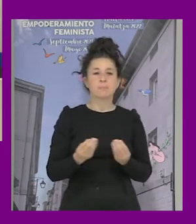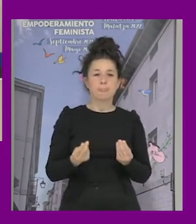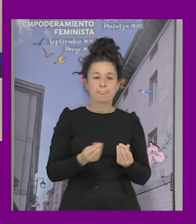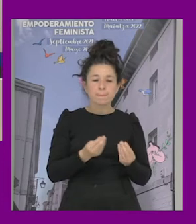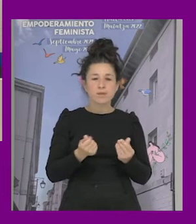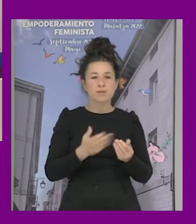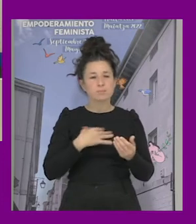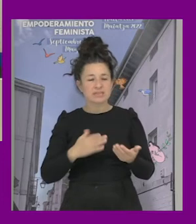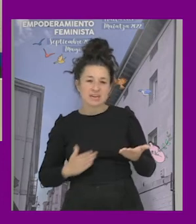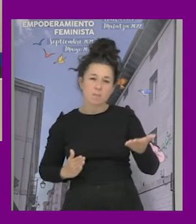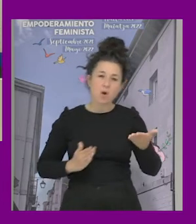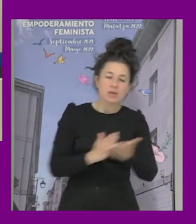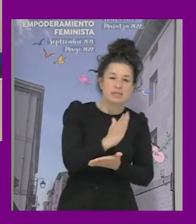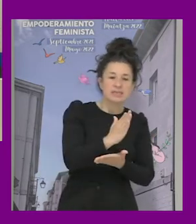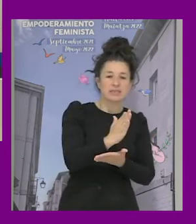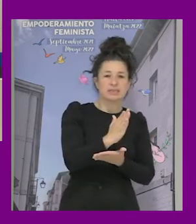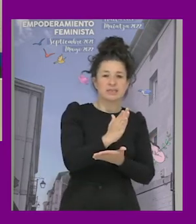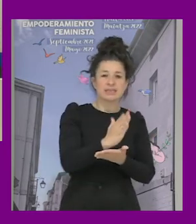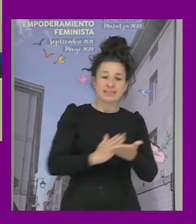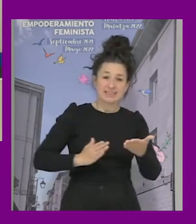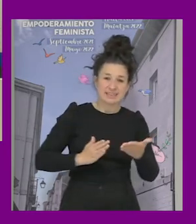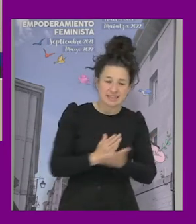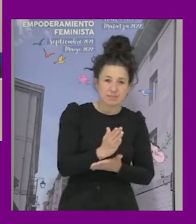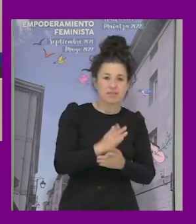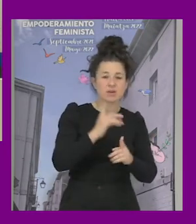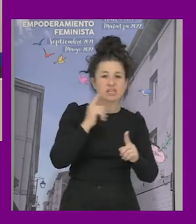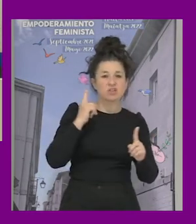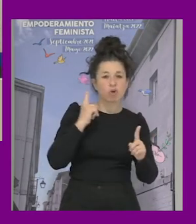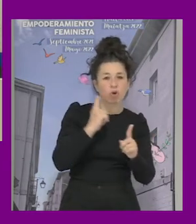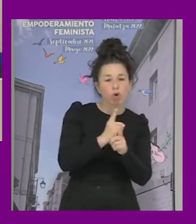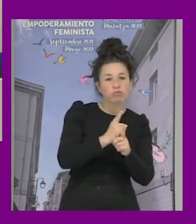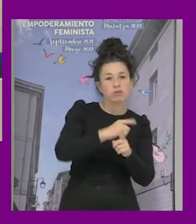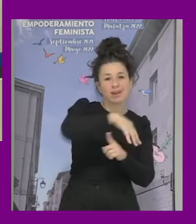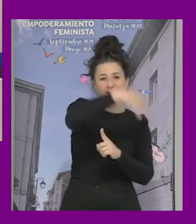LGTB fobia reproduzcan estereotipos y estigmas a otros grupos sociales?